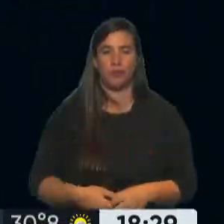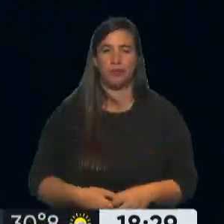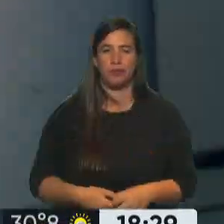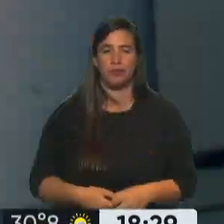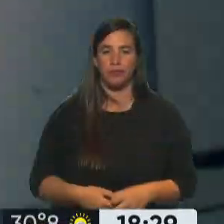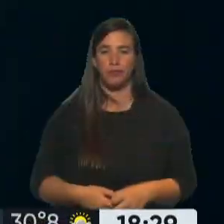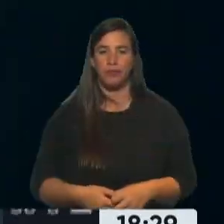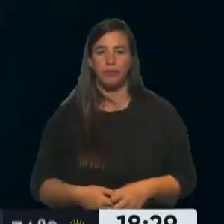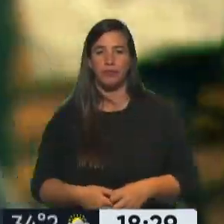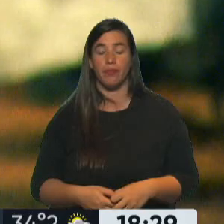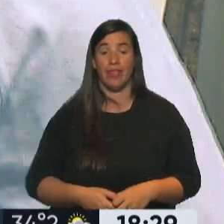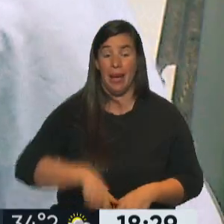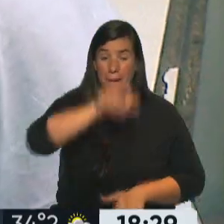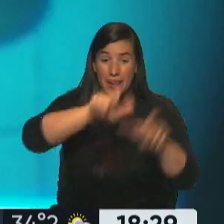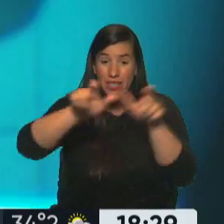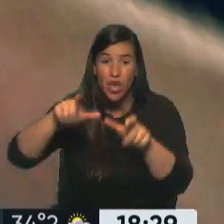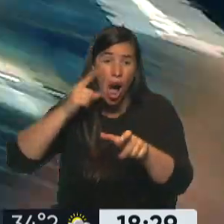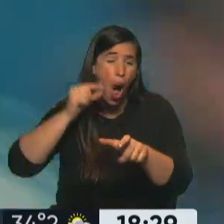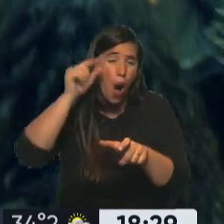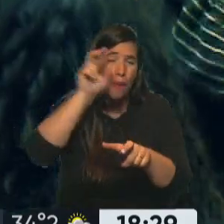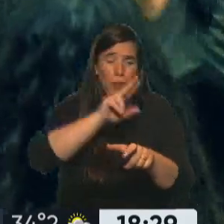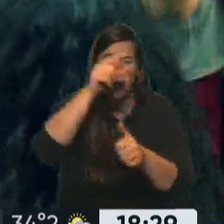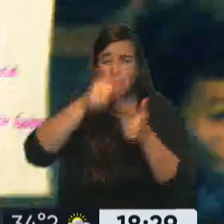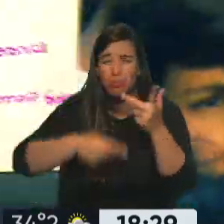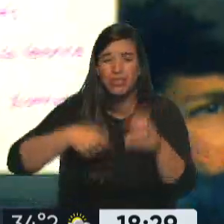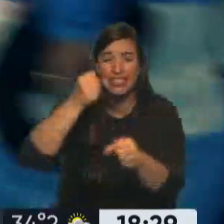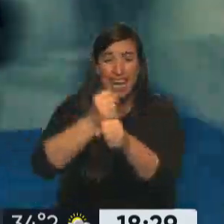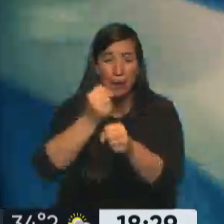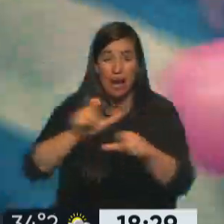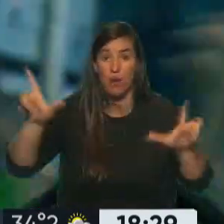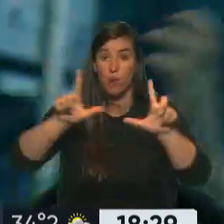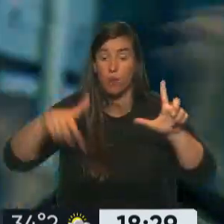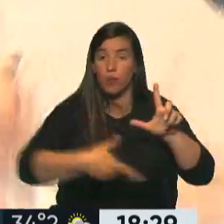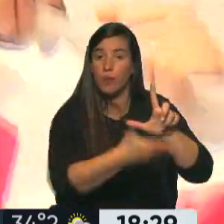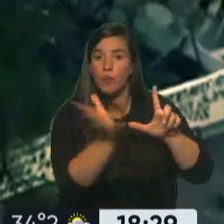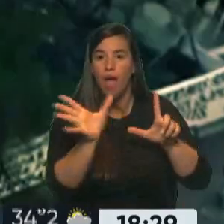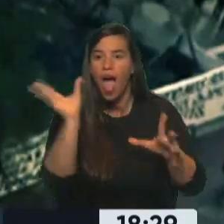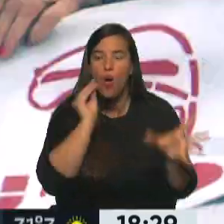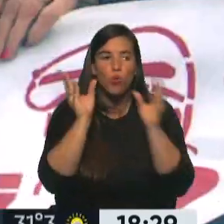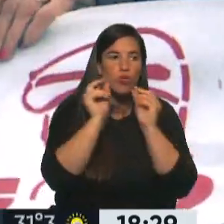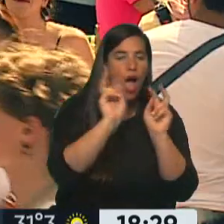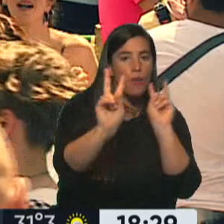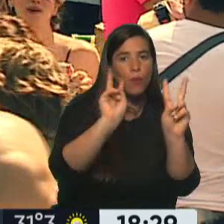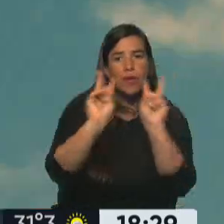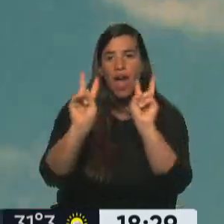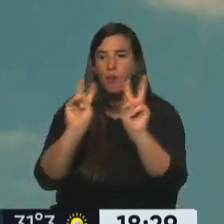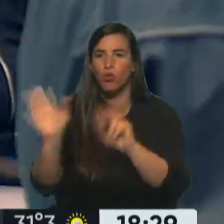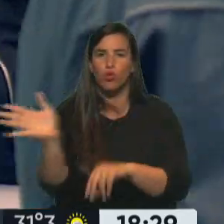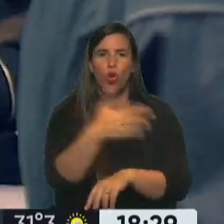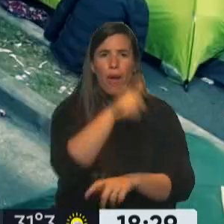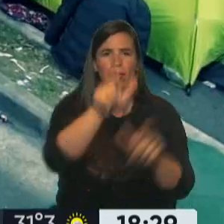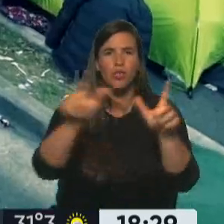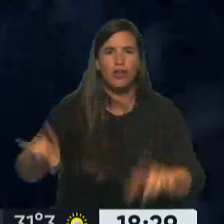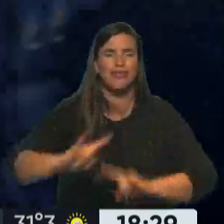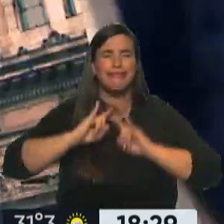Las y los trabajadores del NOTI de la televisión pública escuchamos y compartimos las voces de quienes gritan fuerte y muchas veces